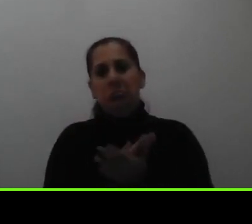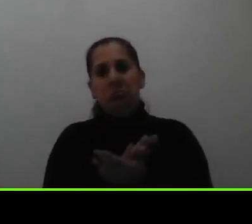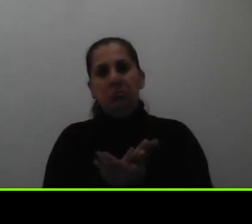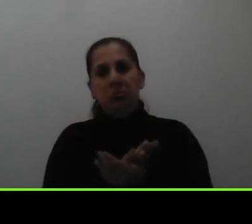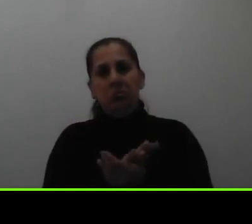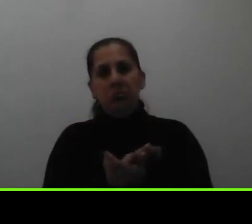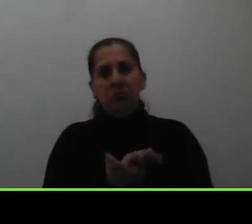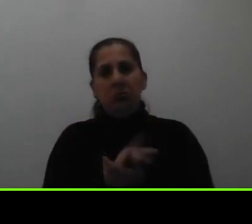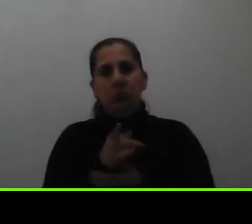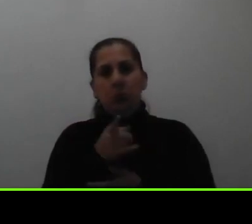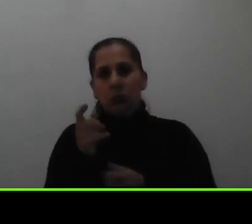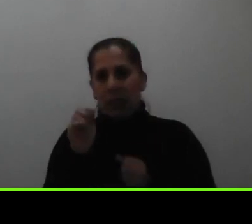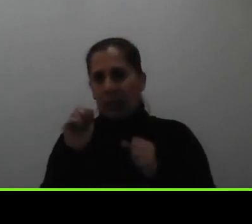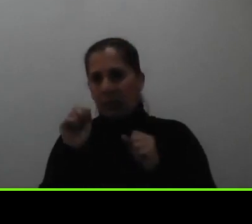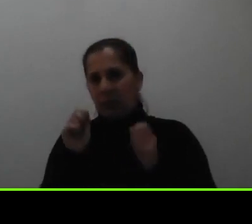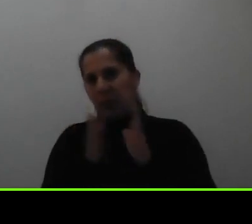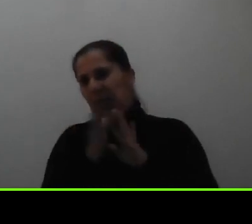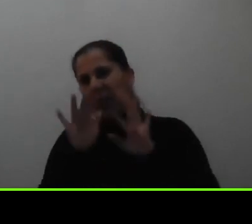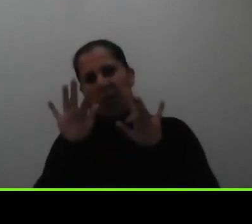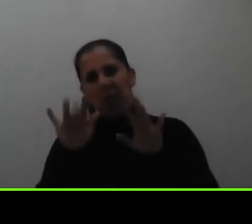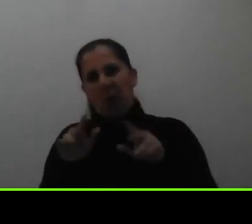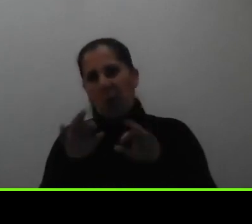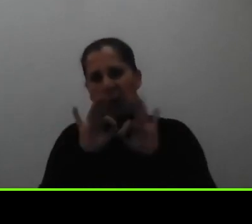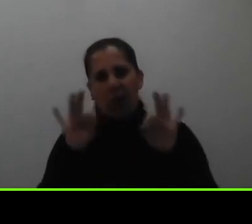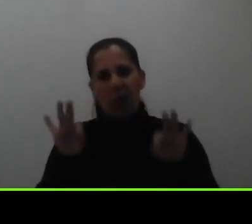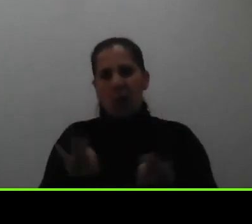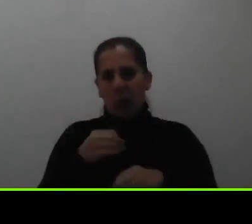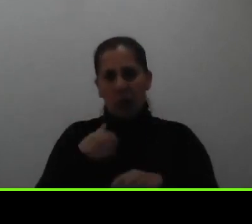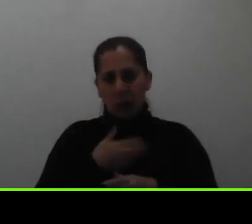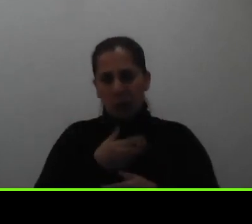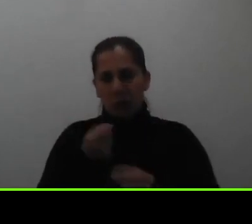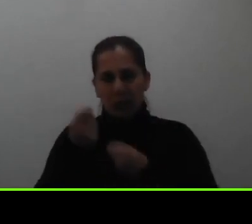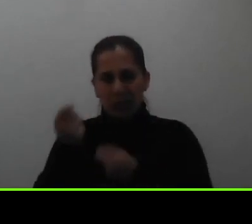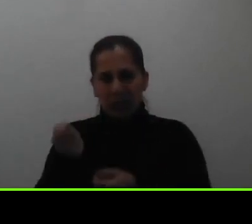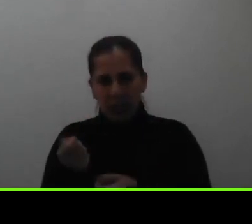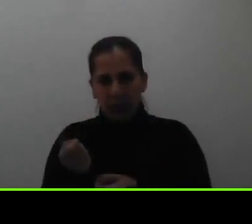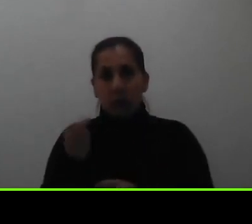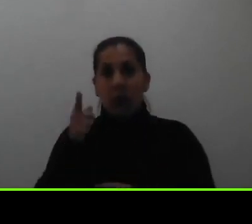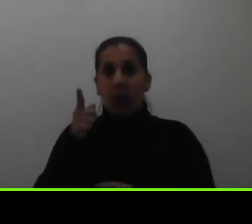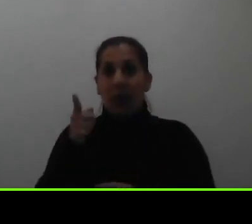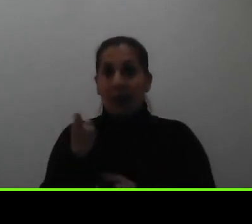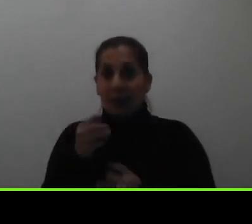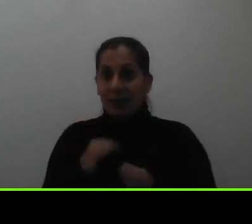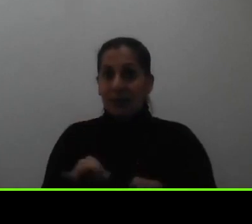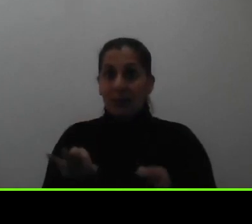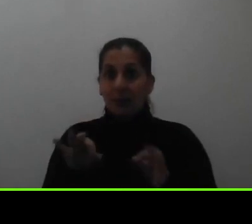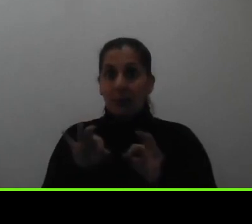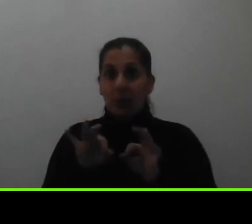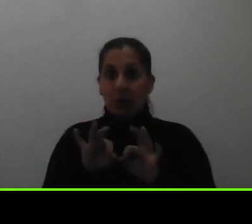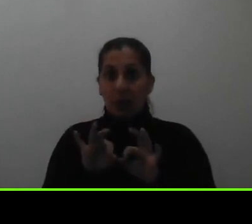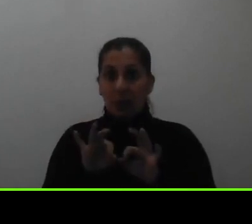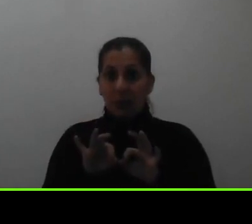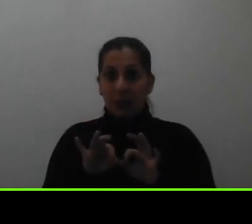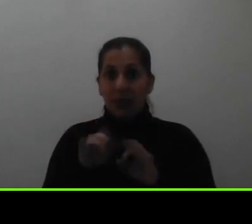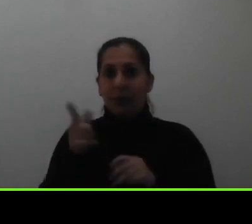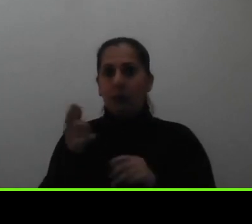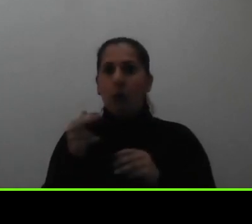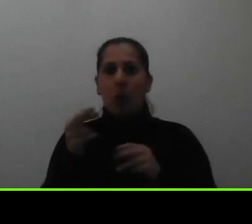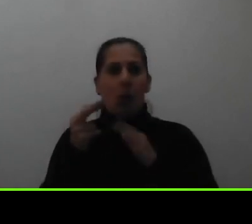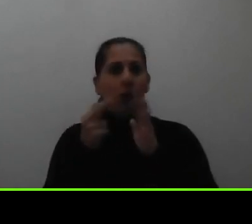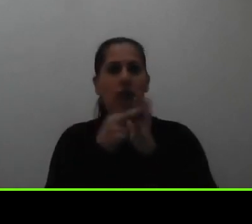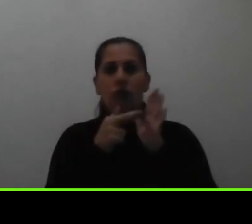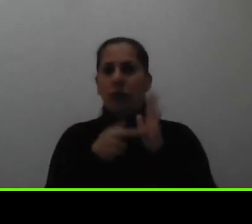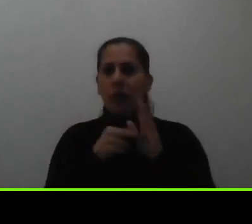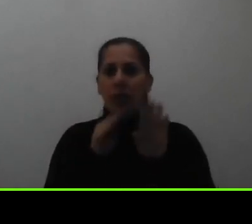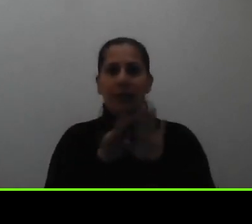van a llenar algún formulario que nosotros les indiquemos y ahí muy importante y esto va como regla general para